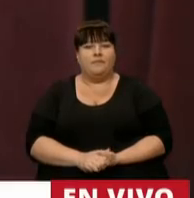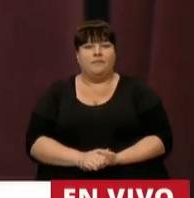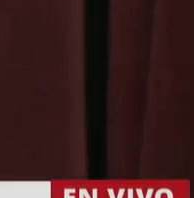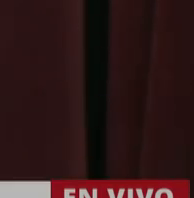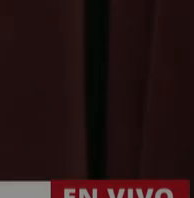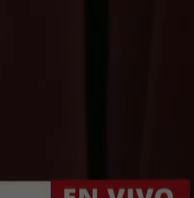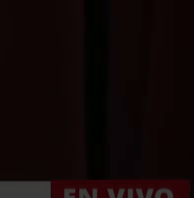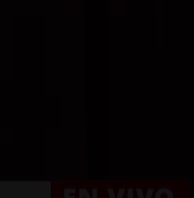Leopoldo Moró.